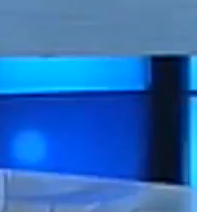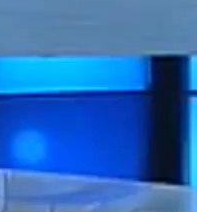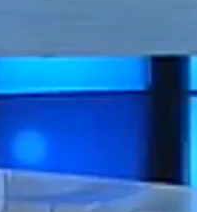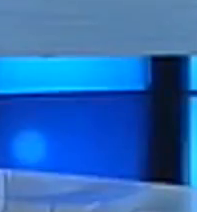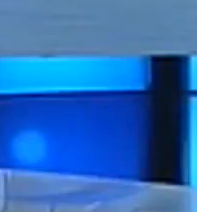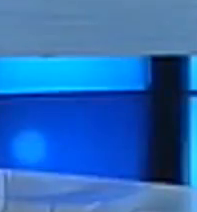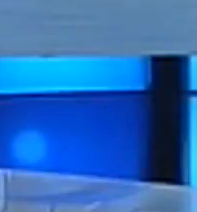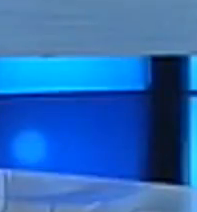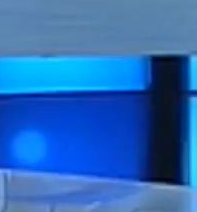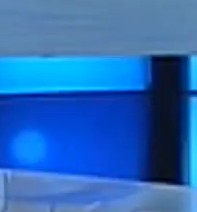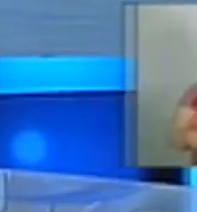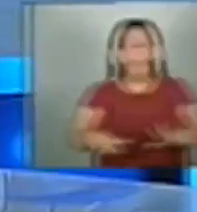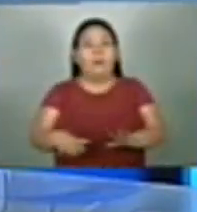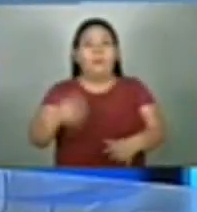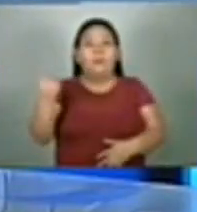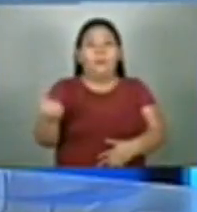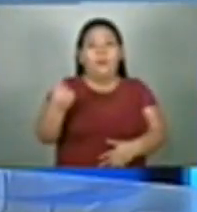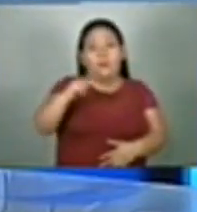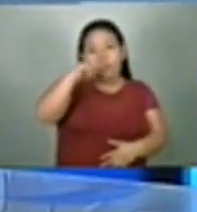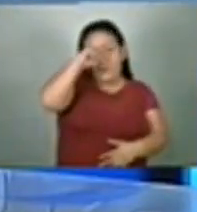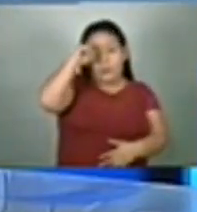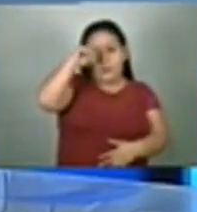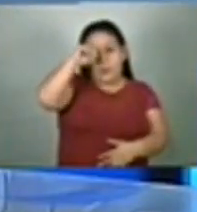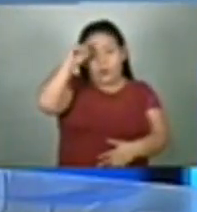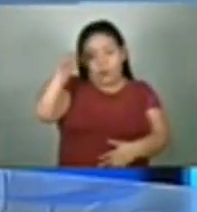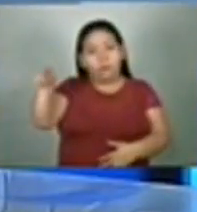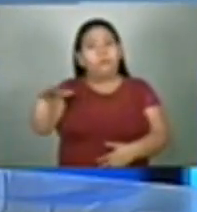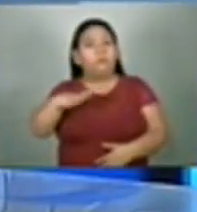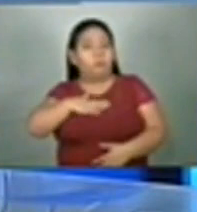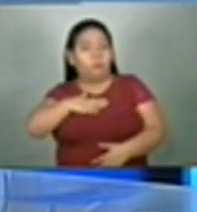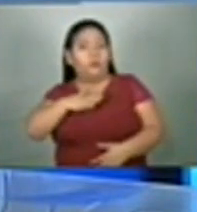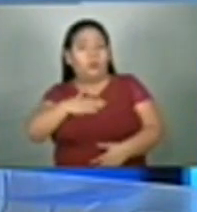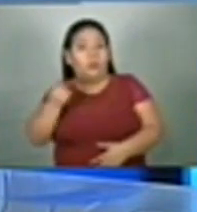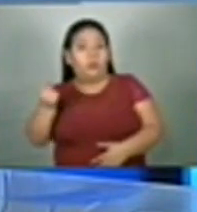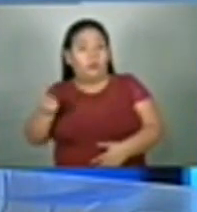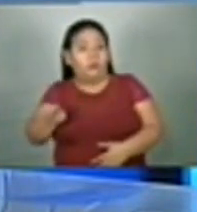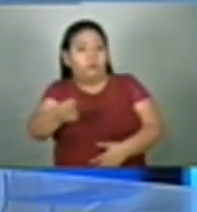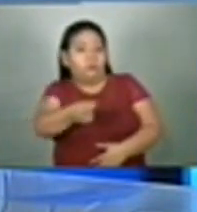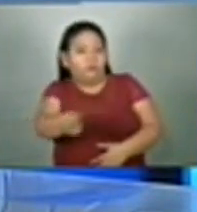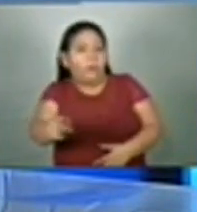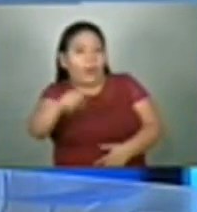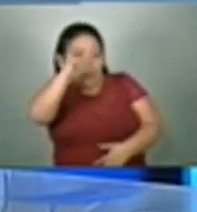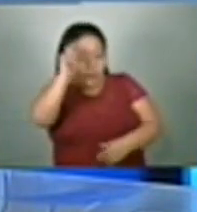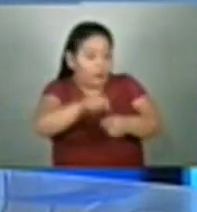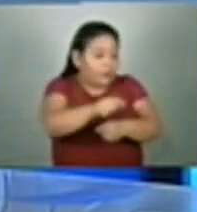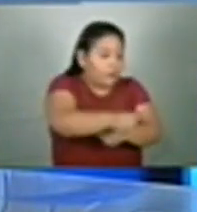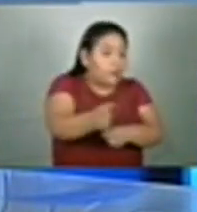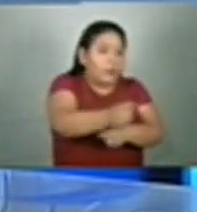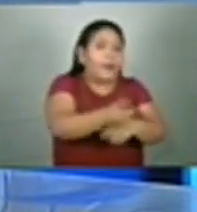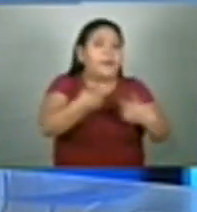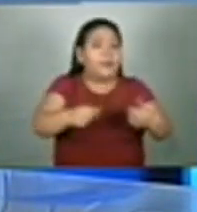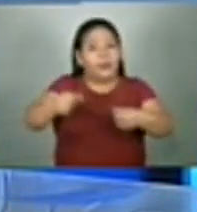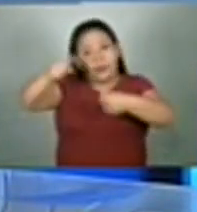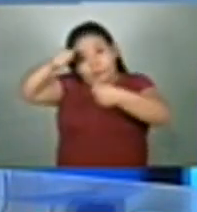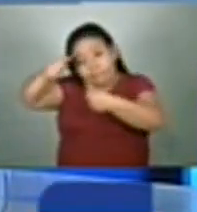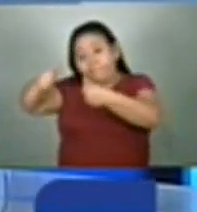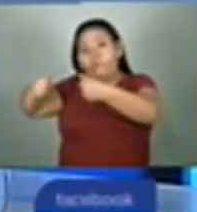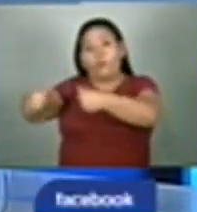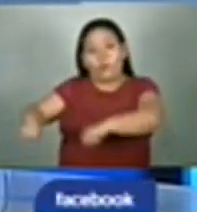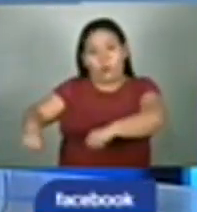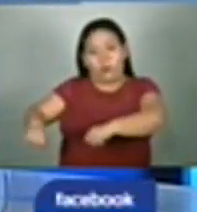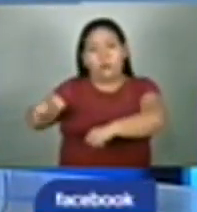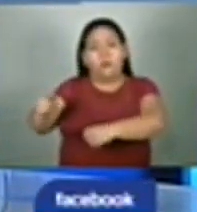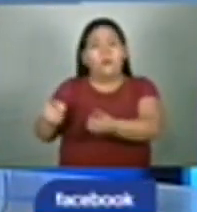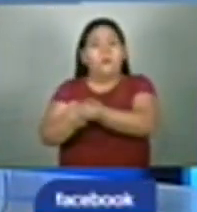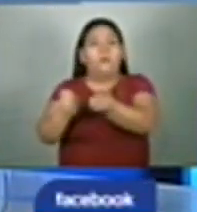Más de 30 mil productores en el país contarán con apoyo económico para sus cosechas gracias a un convenio que tiene el apoyo